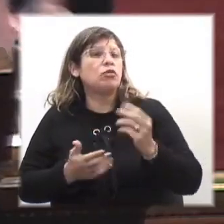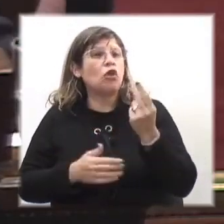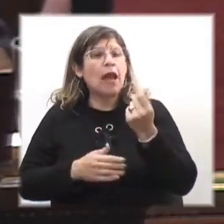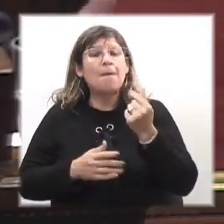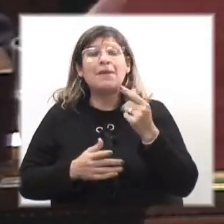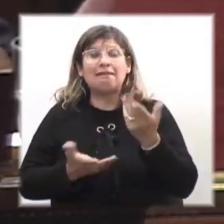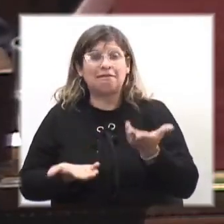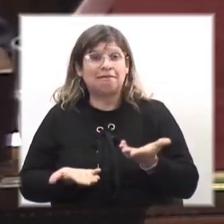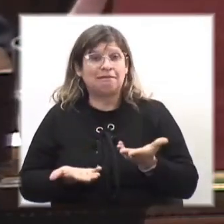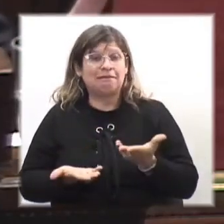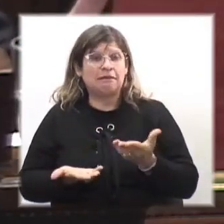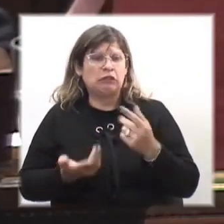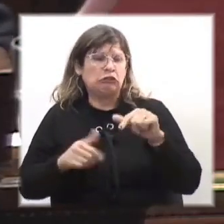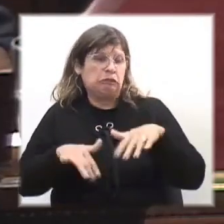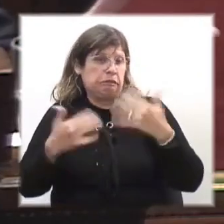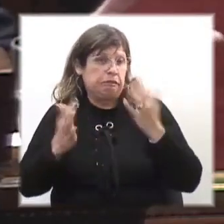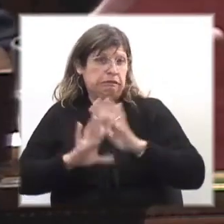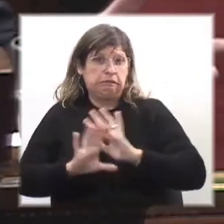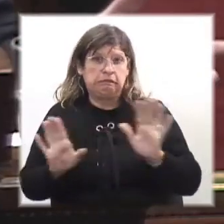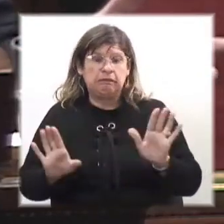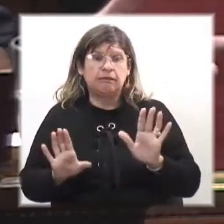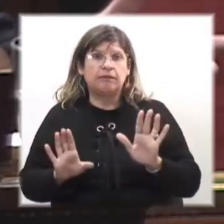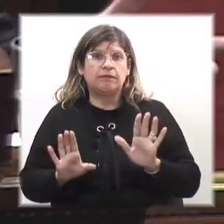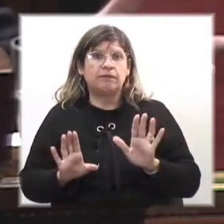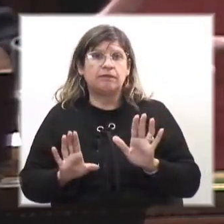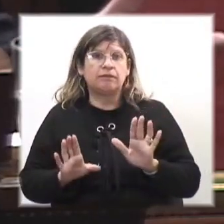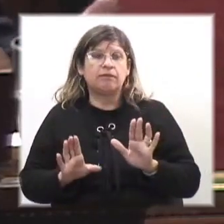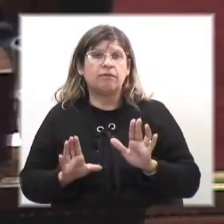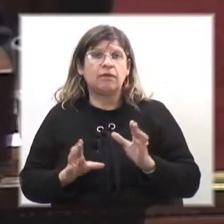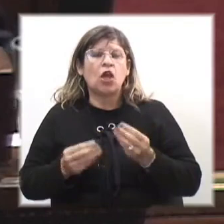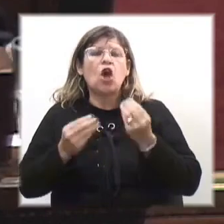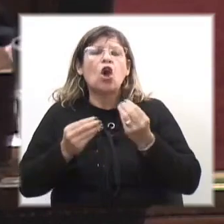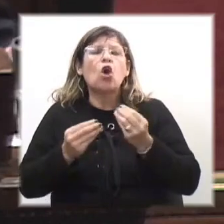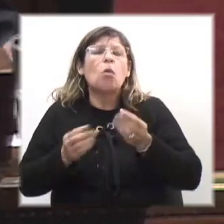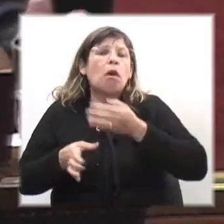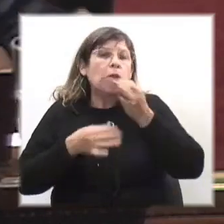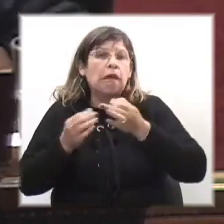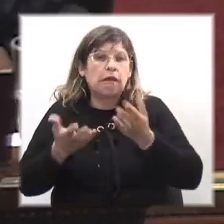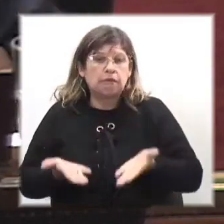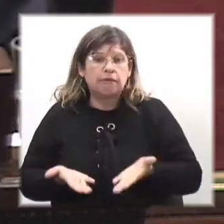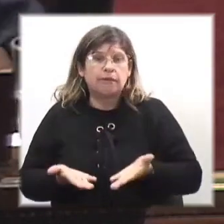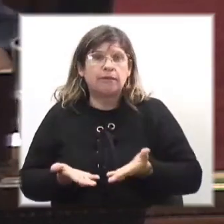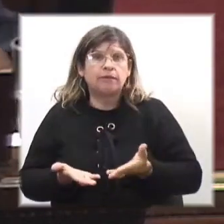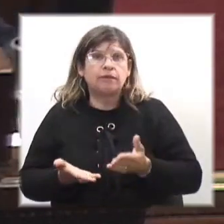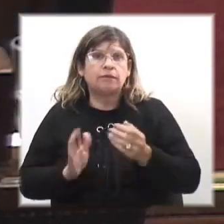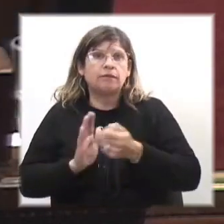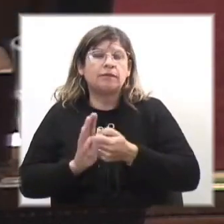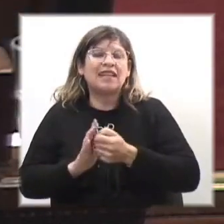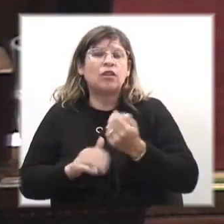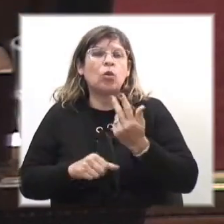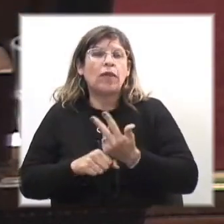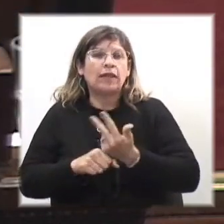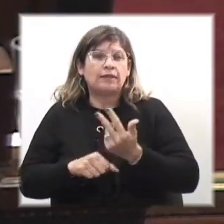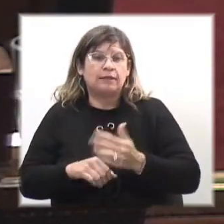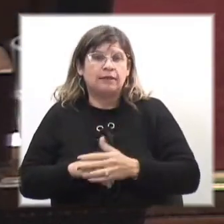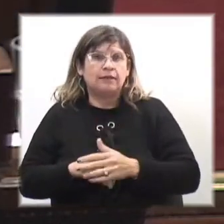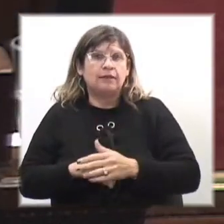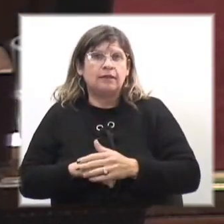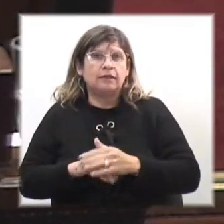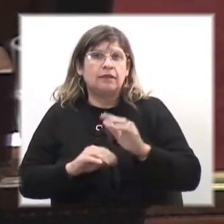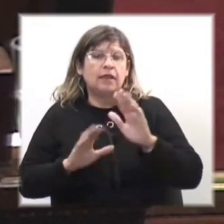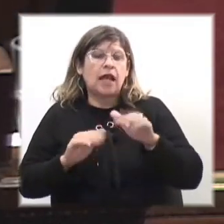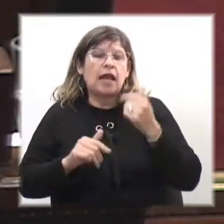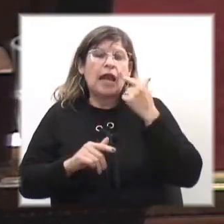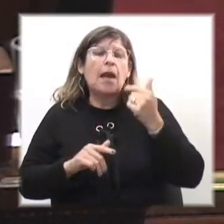un disparate lo que dice este artículo. Entonces, ¿cómo se explica eso? El artículo 3º, las